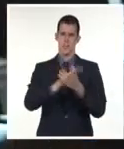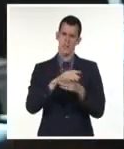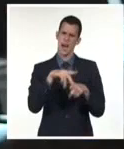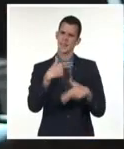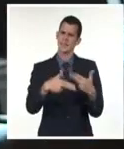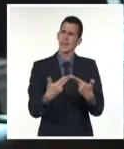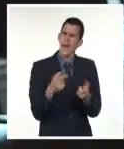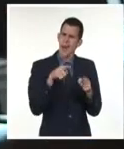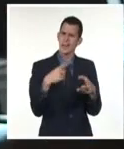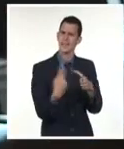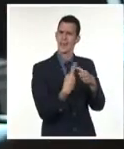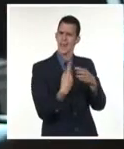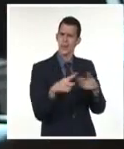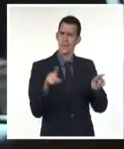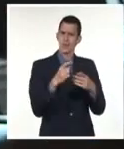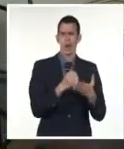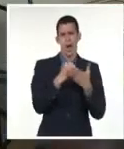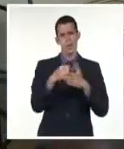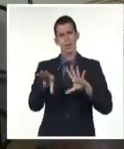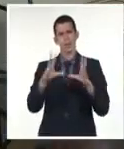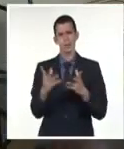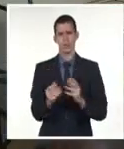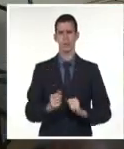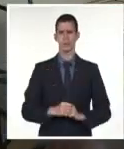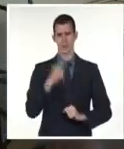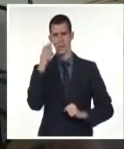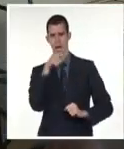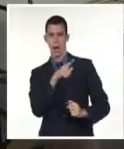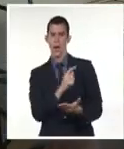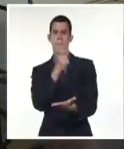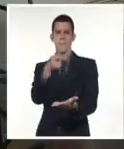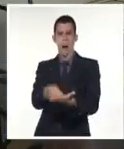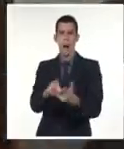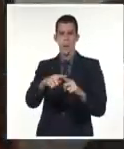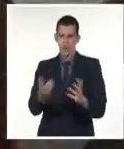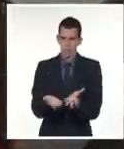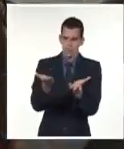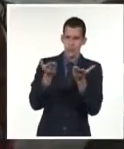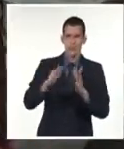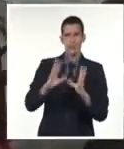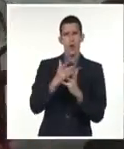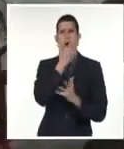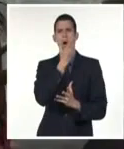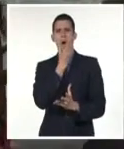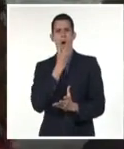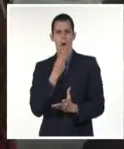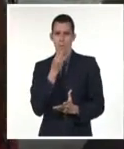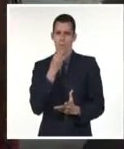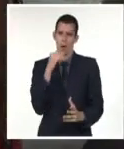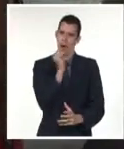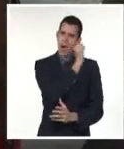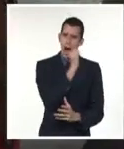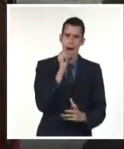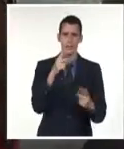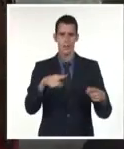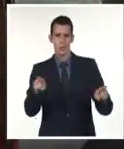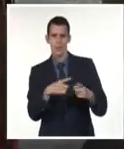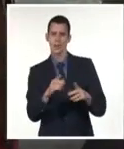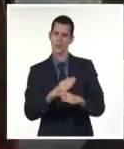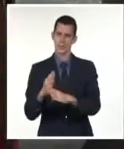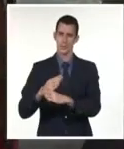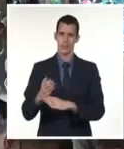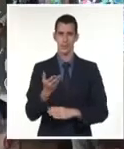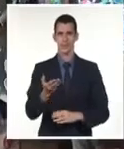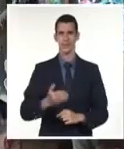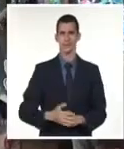con la cultura de nuestra nación y sobre todo con eventos que impulsan la música joven. Del 26 al 28 de mayo, Habana